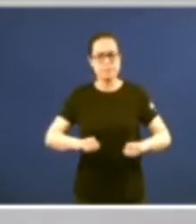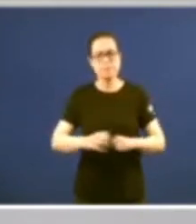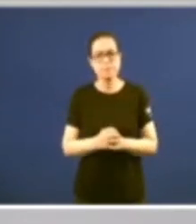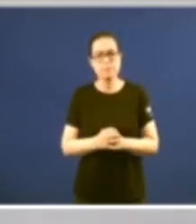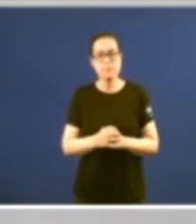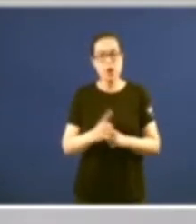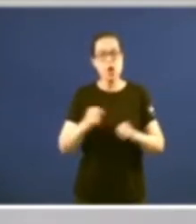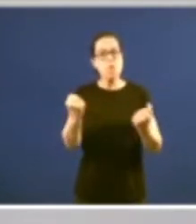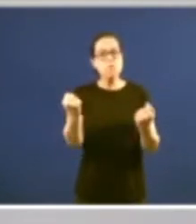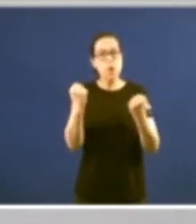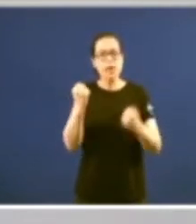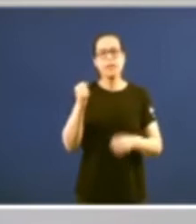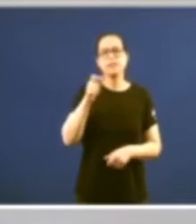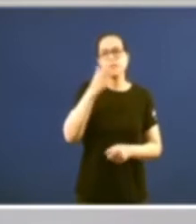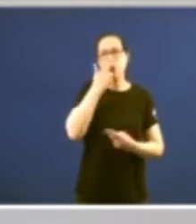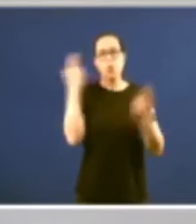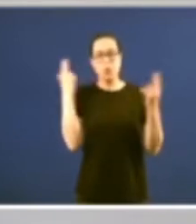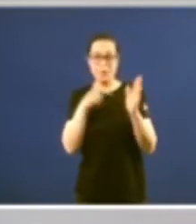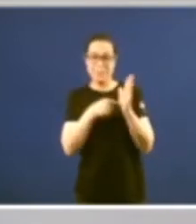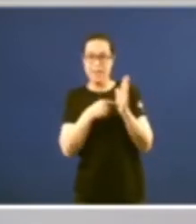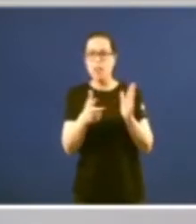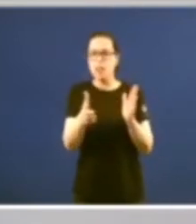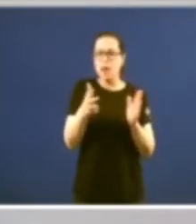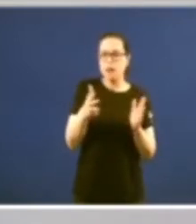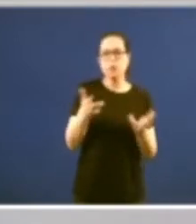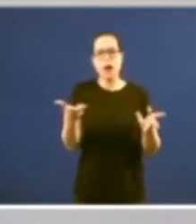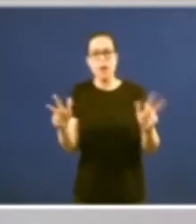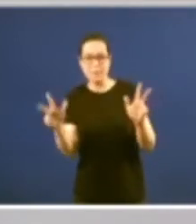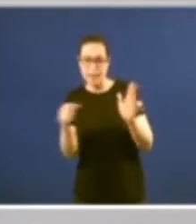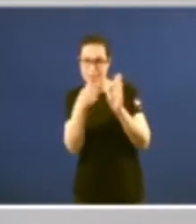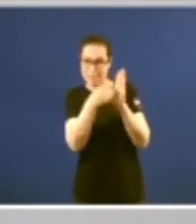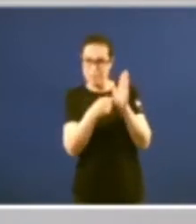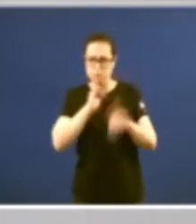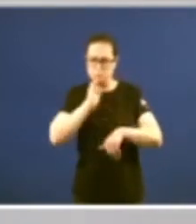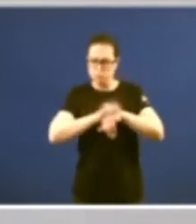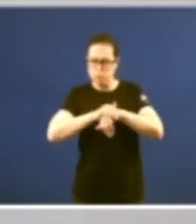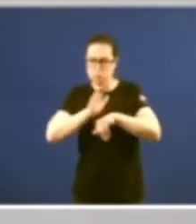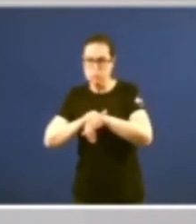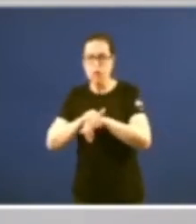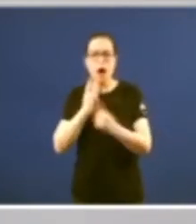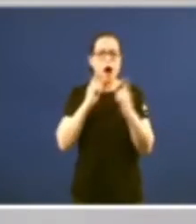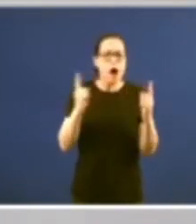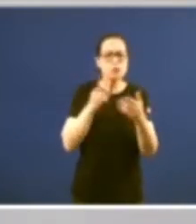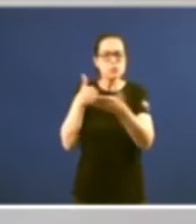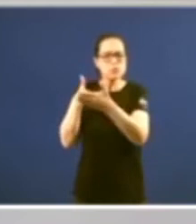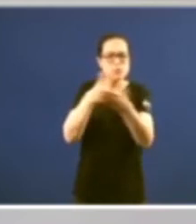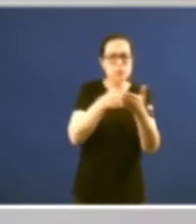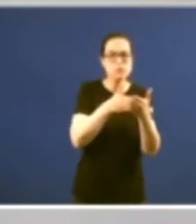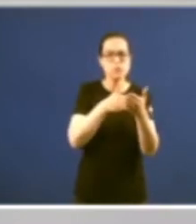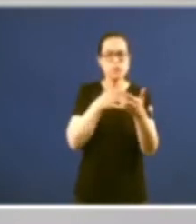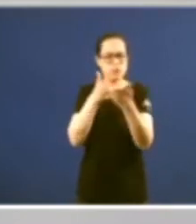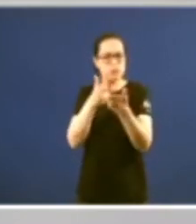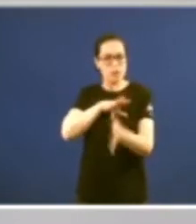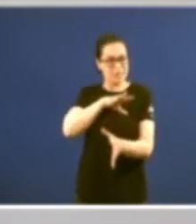gallegos desarrollen esos derechos y libertades en la medida en que impidan o dificultan cualquier obstáculo que se